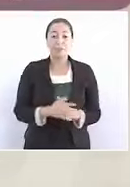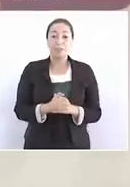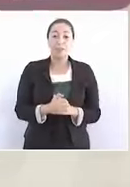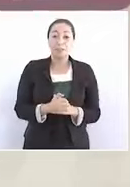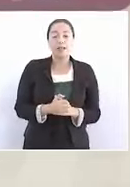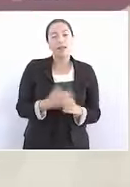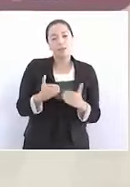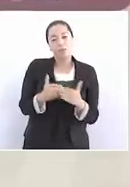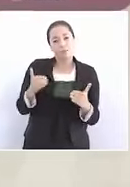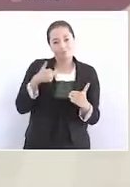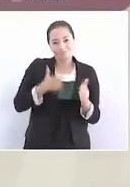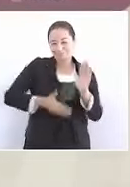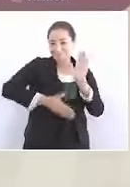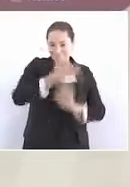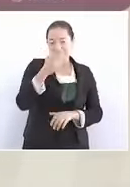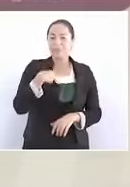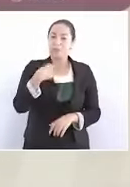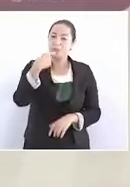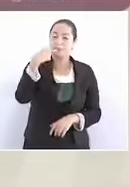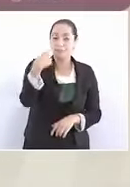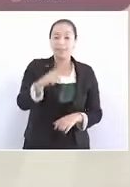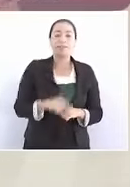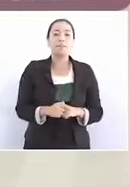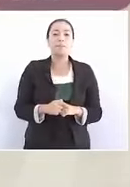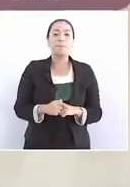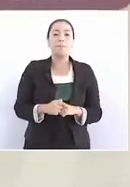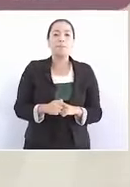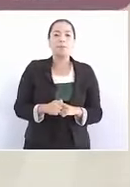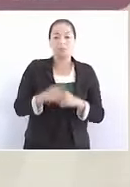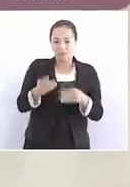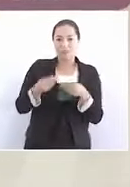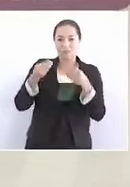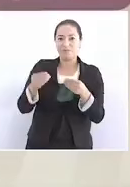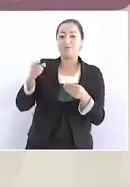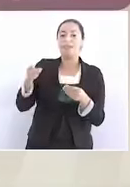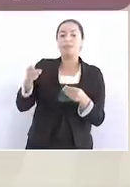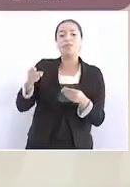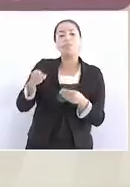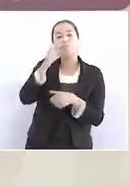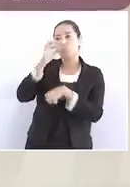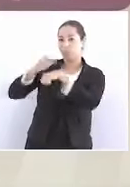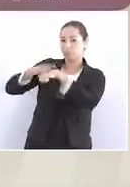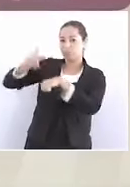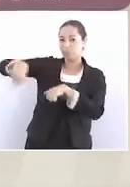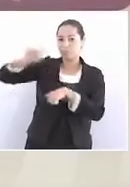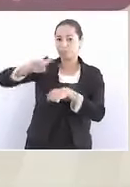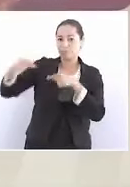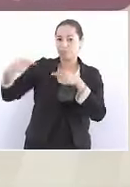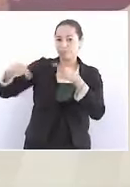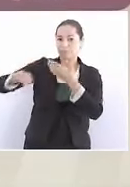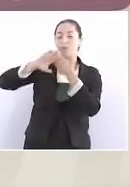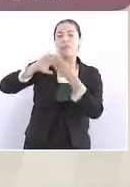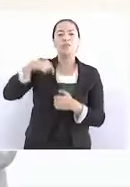Antes de irme, quiero dejarles un certificado a los principales adversarios. Les voy a dar un